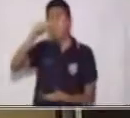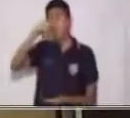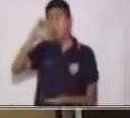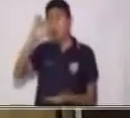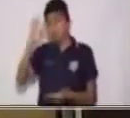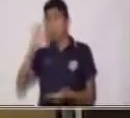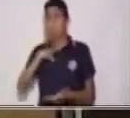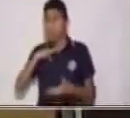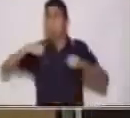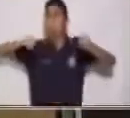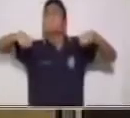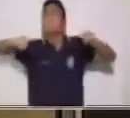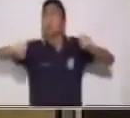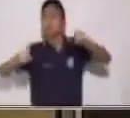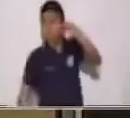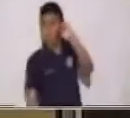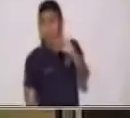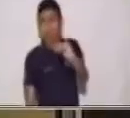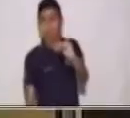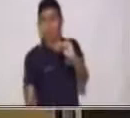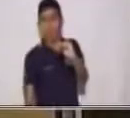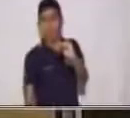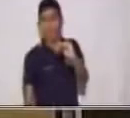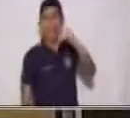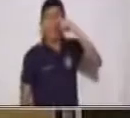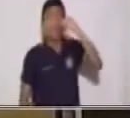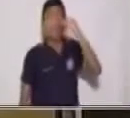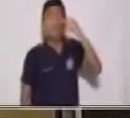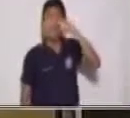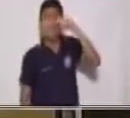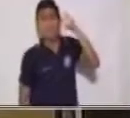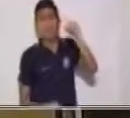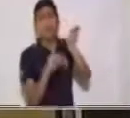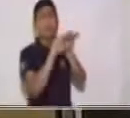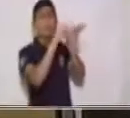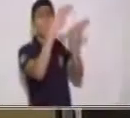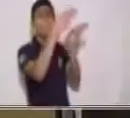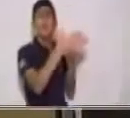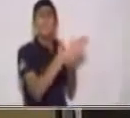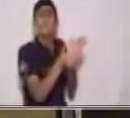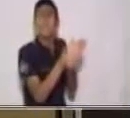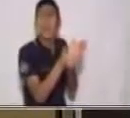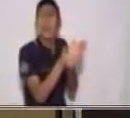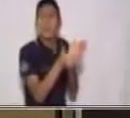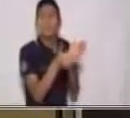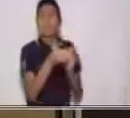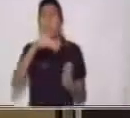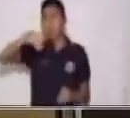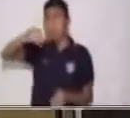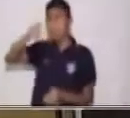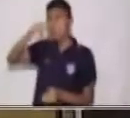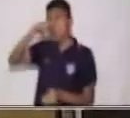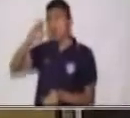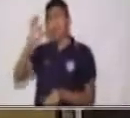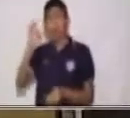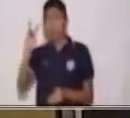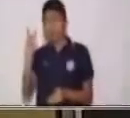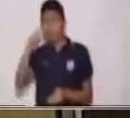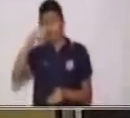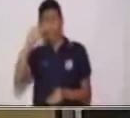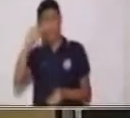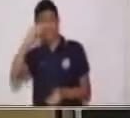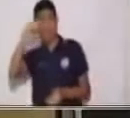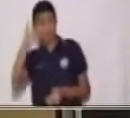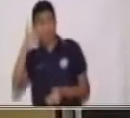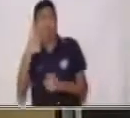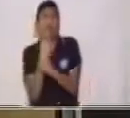una moto pequeña. Y tita una mesita. Mateo y tita aman